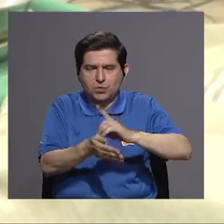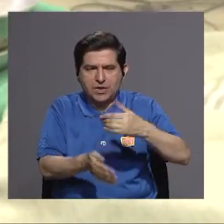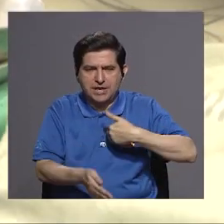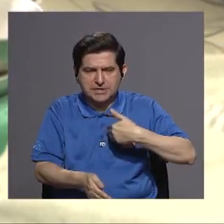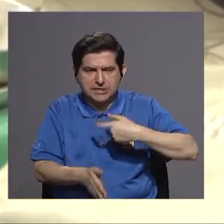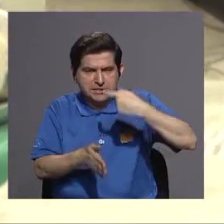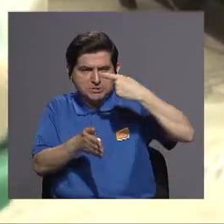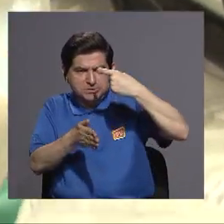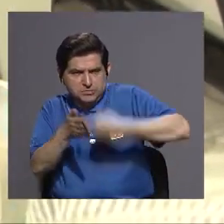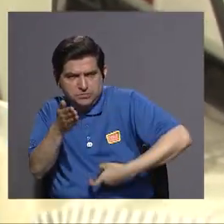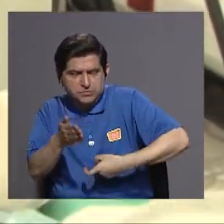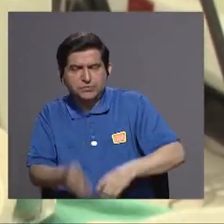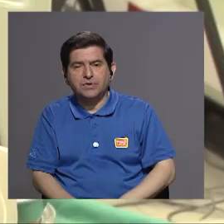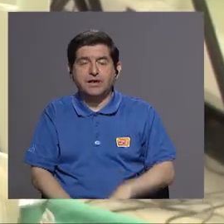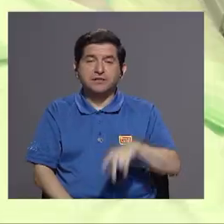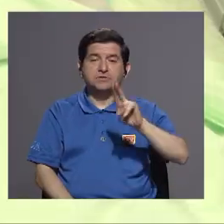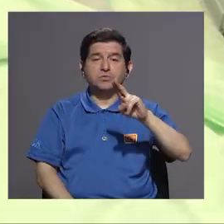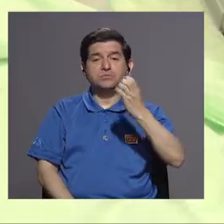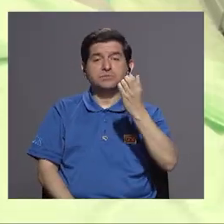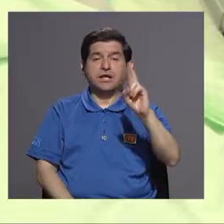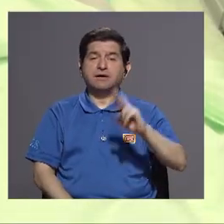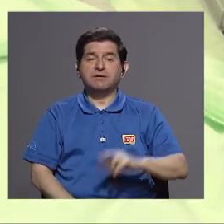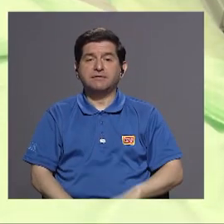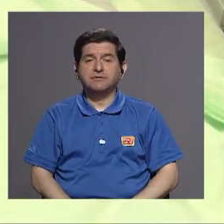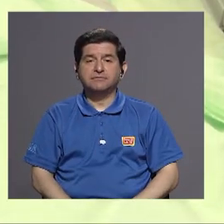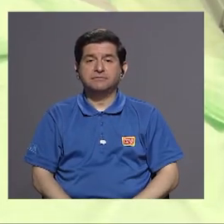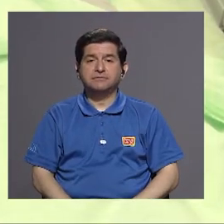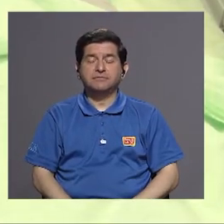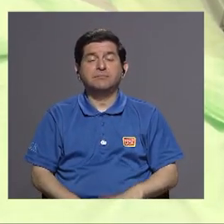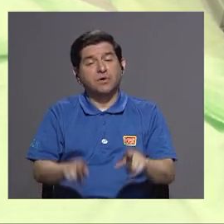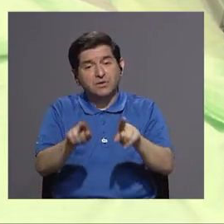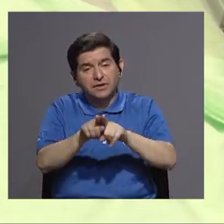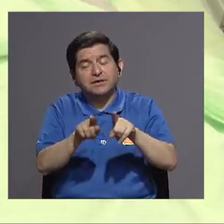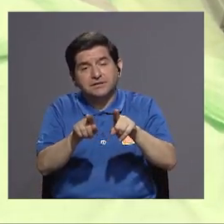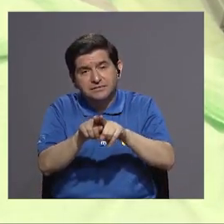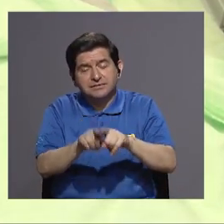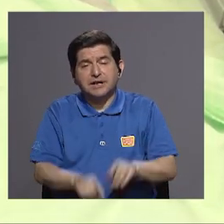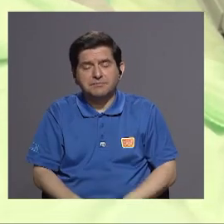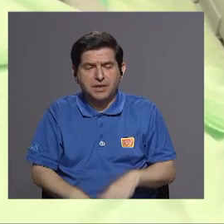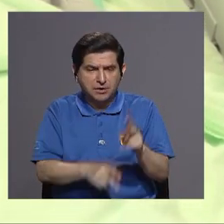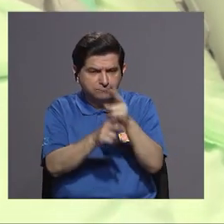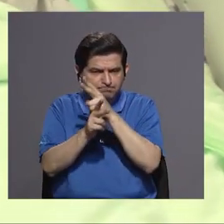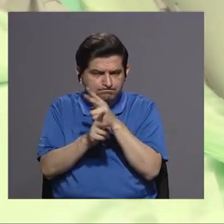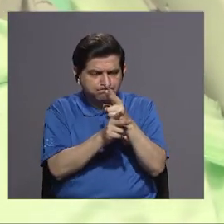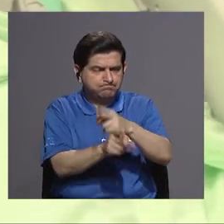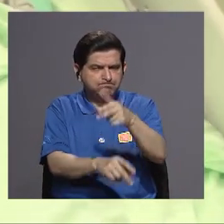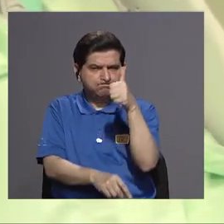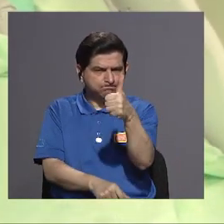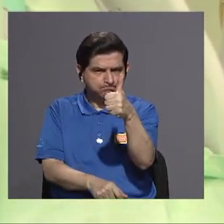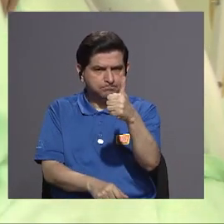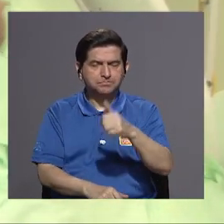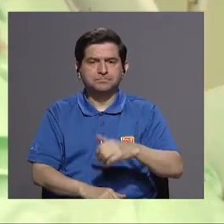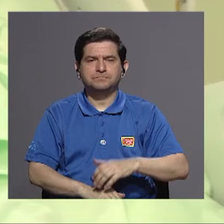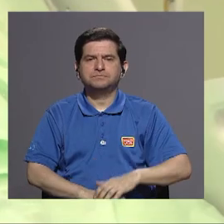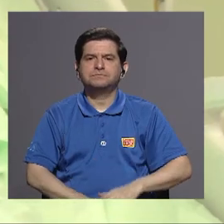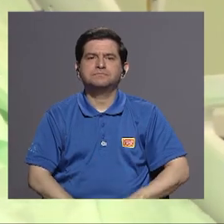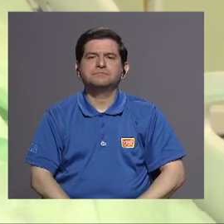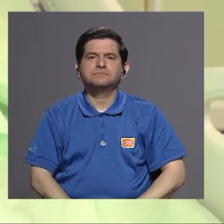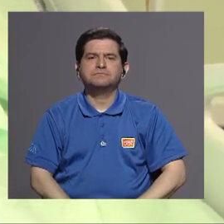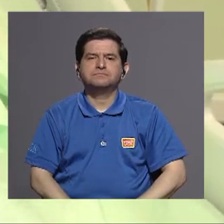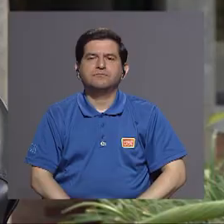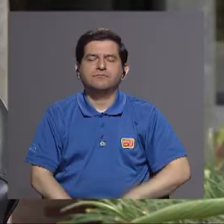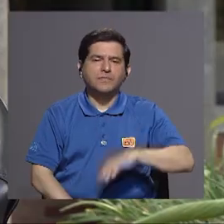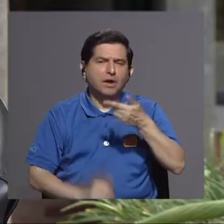rigurosidad es la de la universidad de costa rica y que siempre están bien supervisados y hay